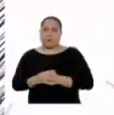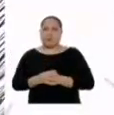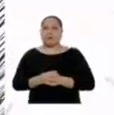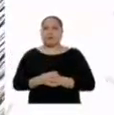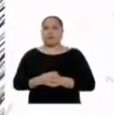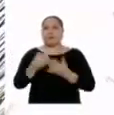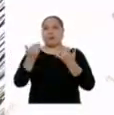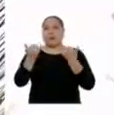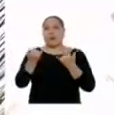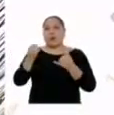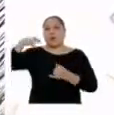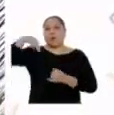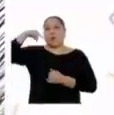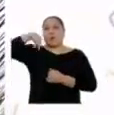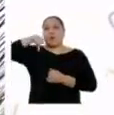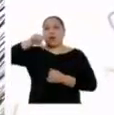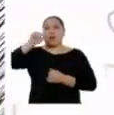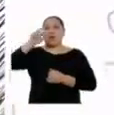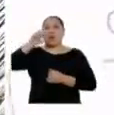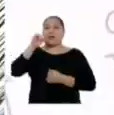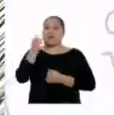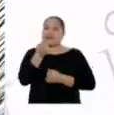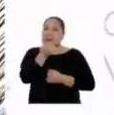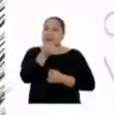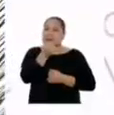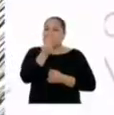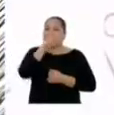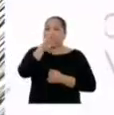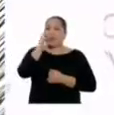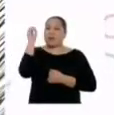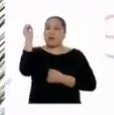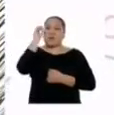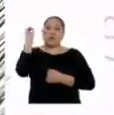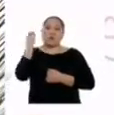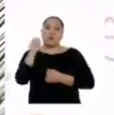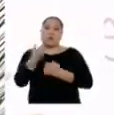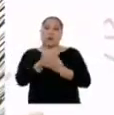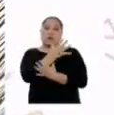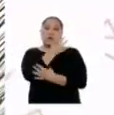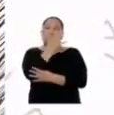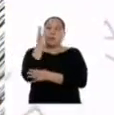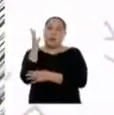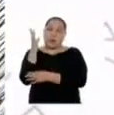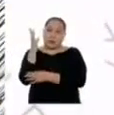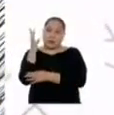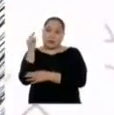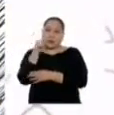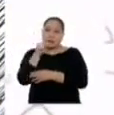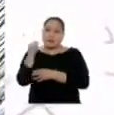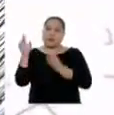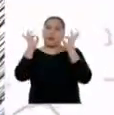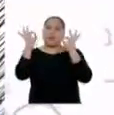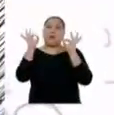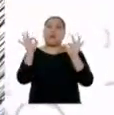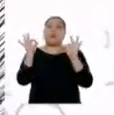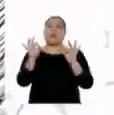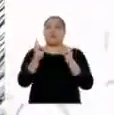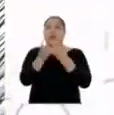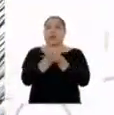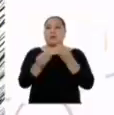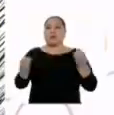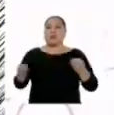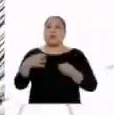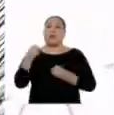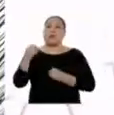Ahora, en los Manglares casi el 20% de las plantas, de especies de plantas están en peligro de extinción